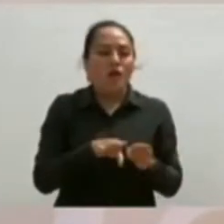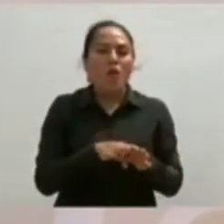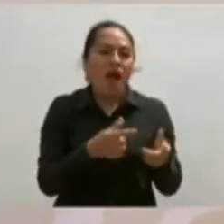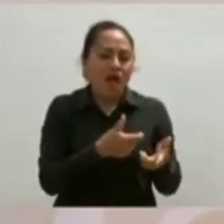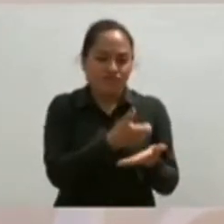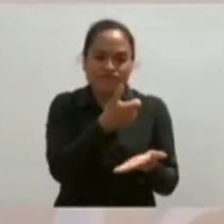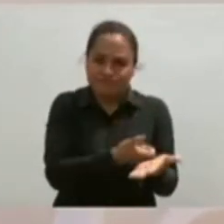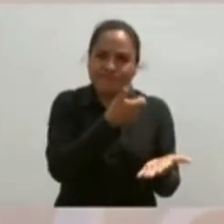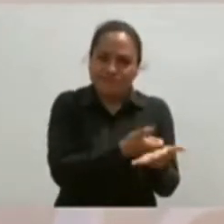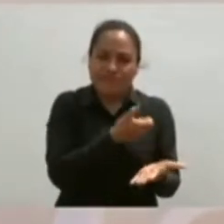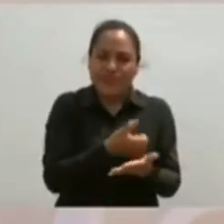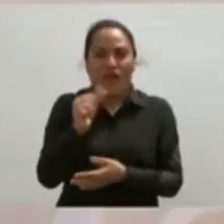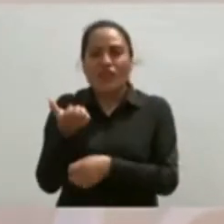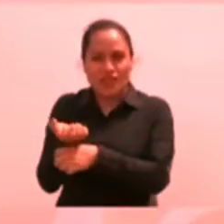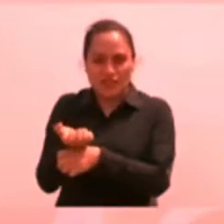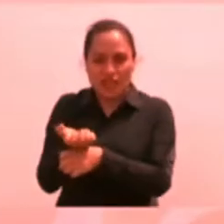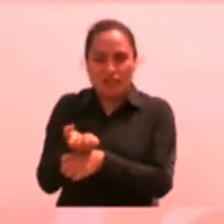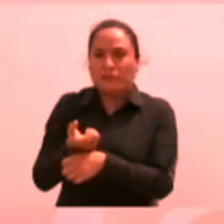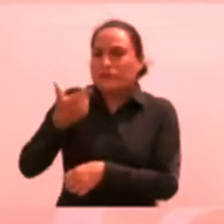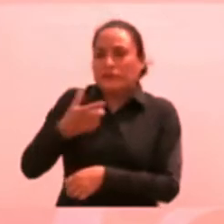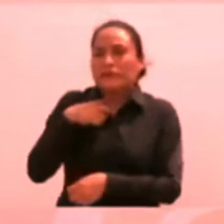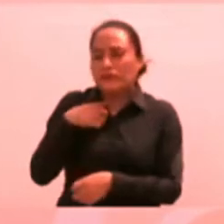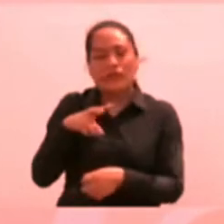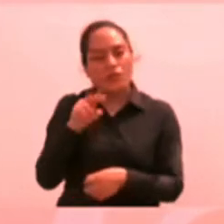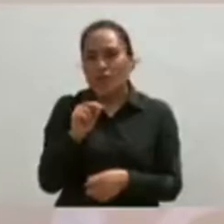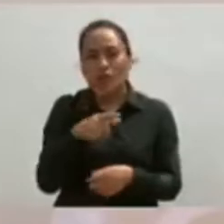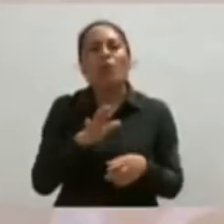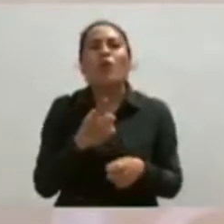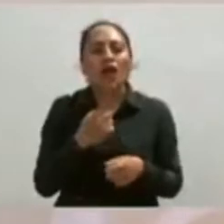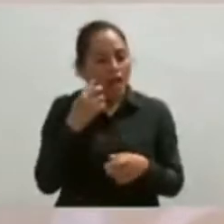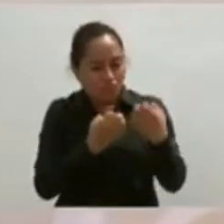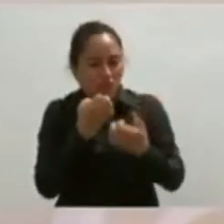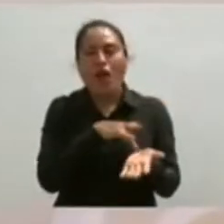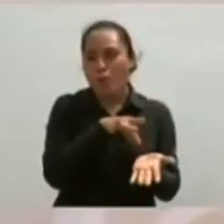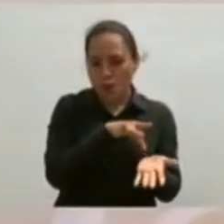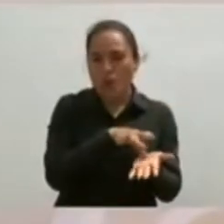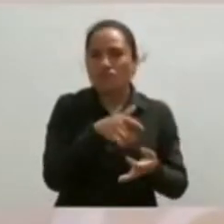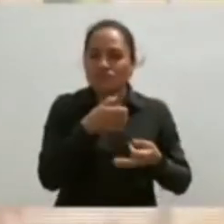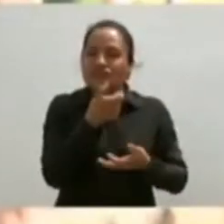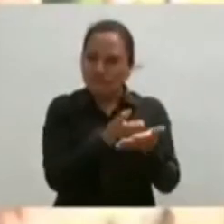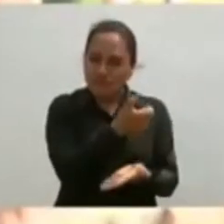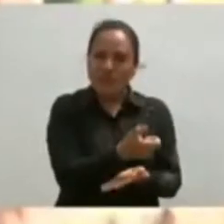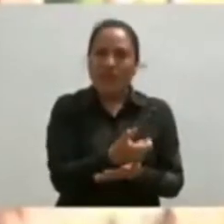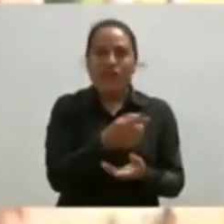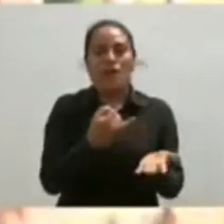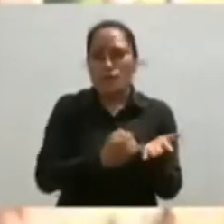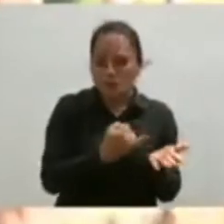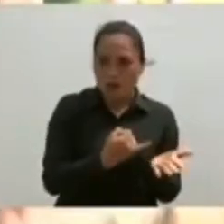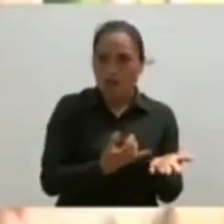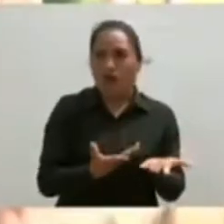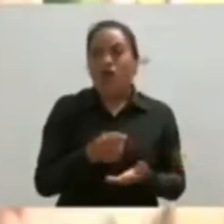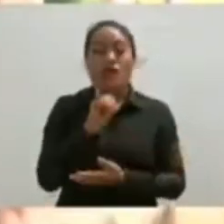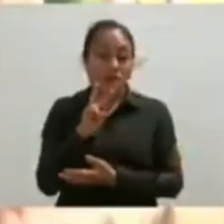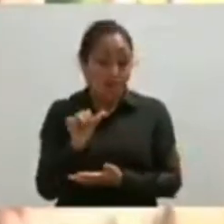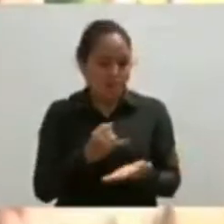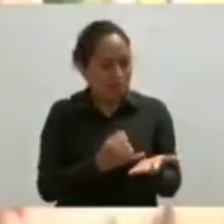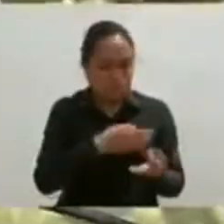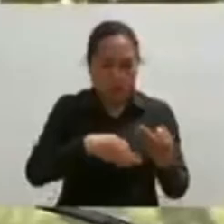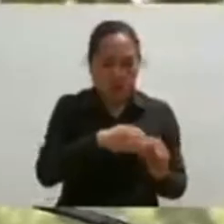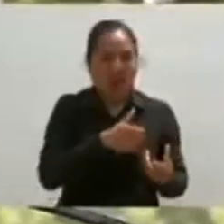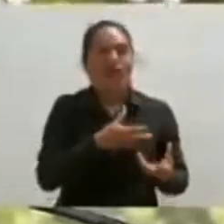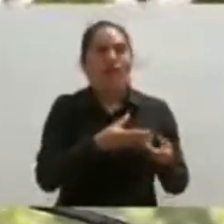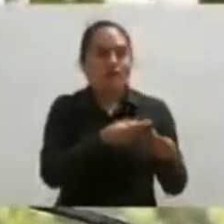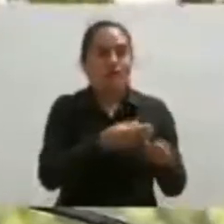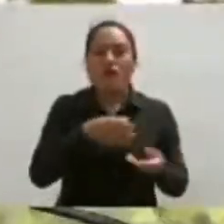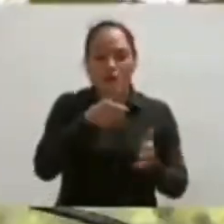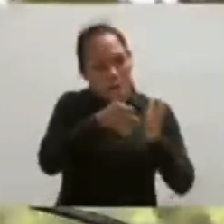en otros estados, porque va a haber subsidio fiscal en el impuesto sobre la renta. En el IVA se les va